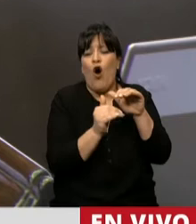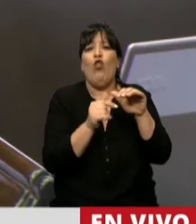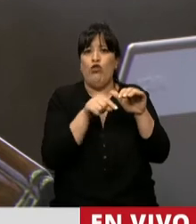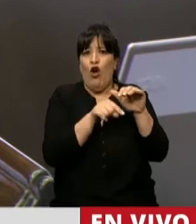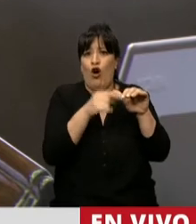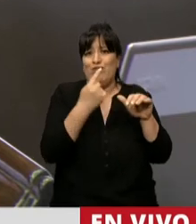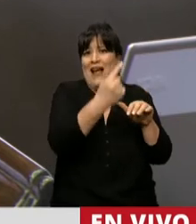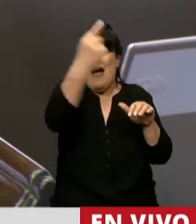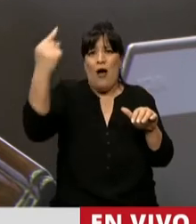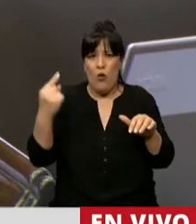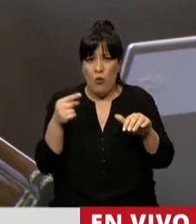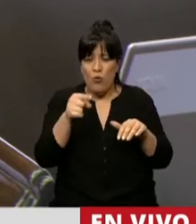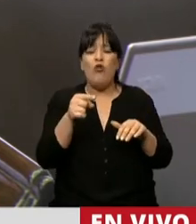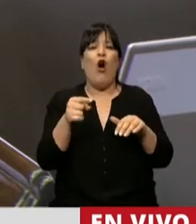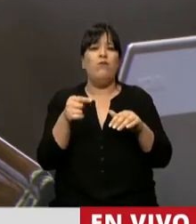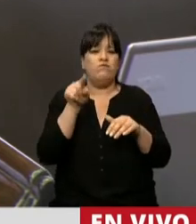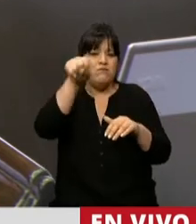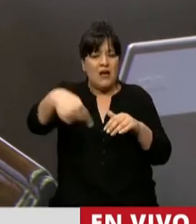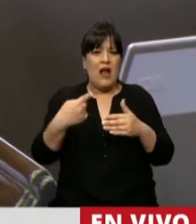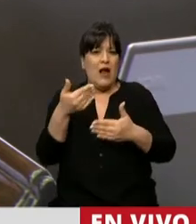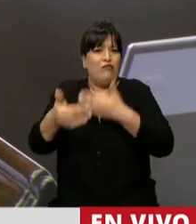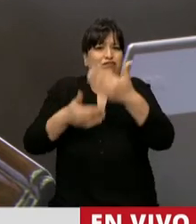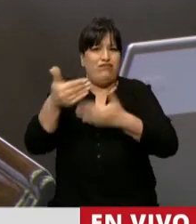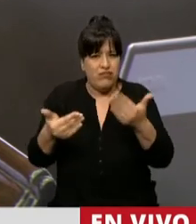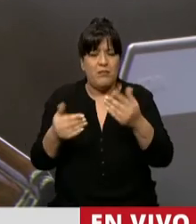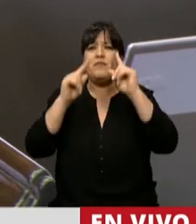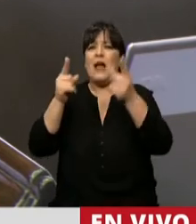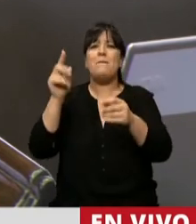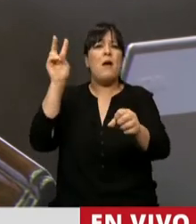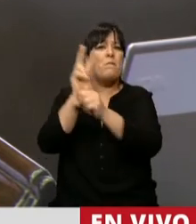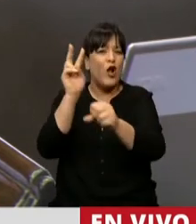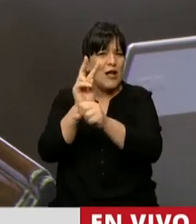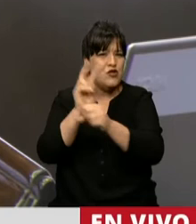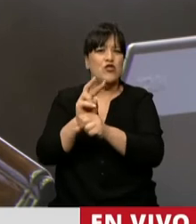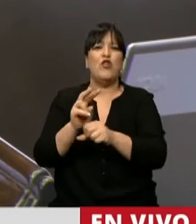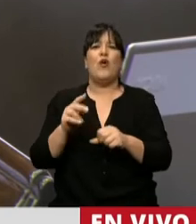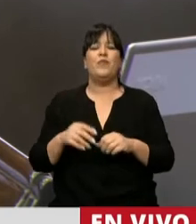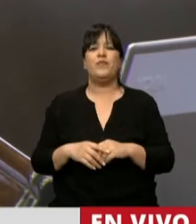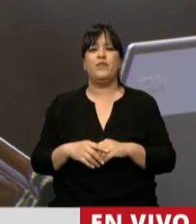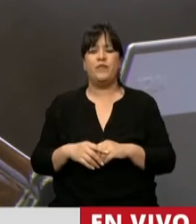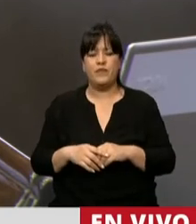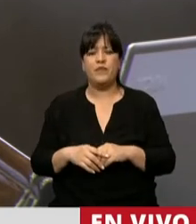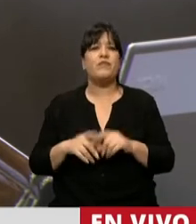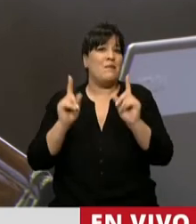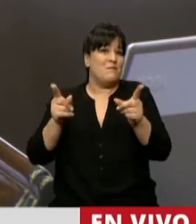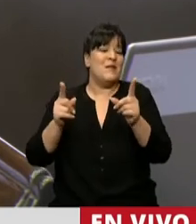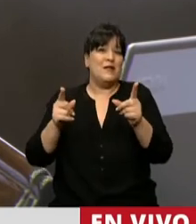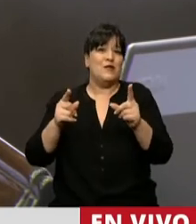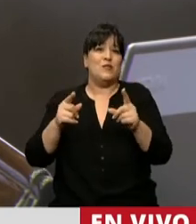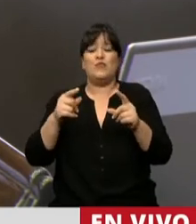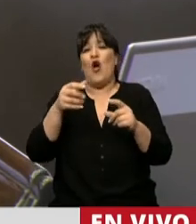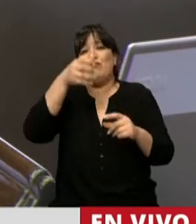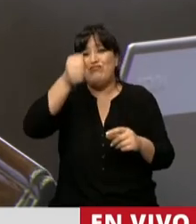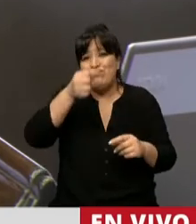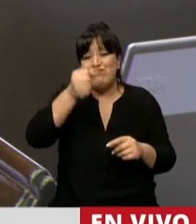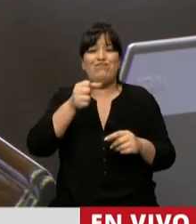posibilitado el desarrollo de eso, la protección ante variables como la que lamentablemente está viviendo el sector sitio-hortícola